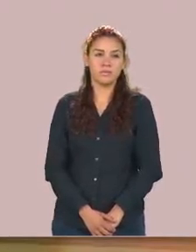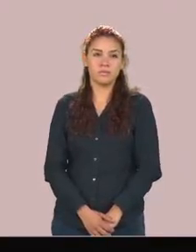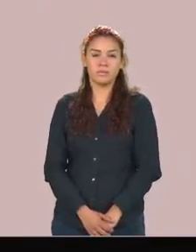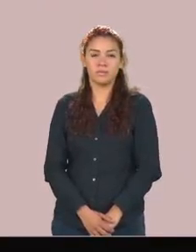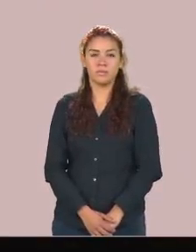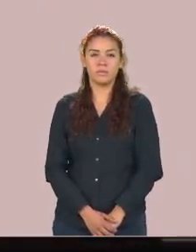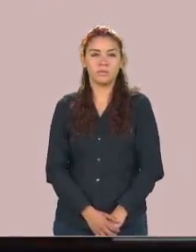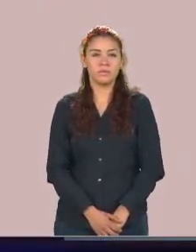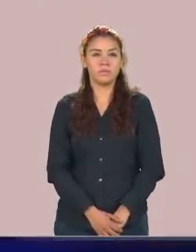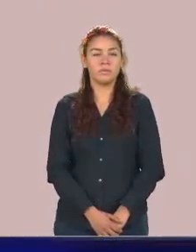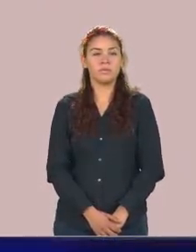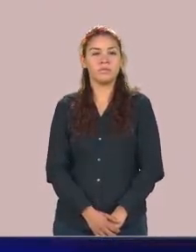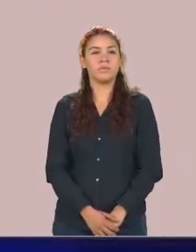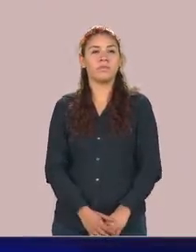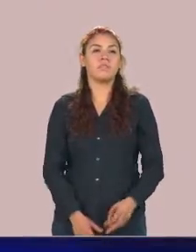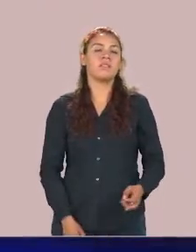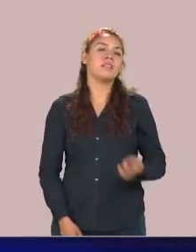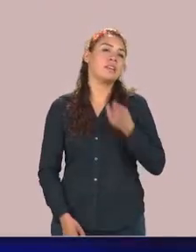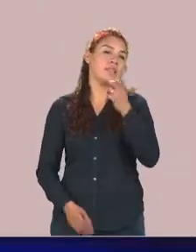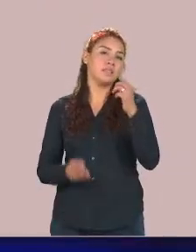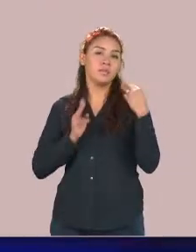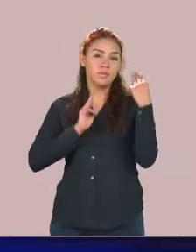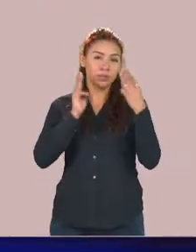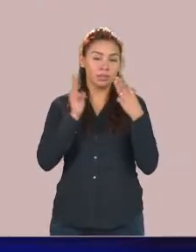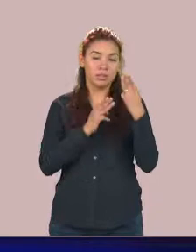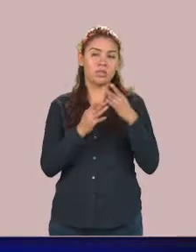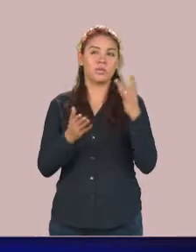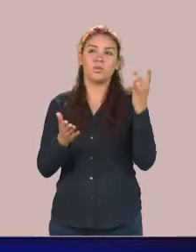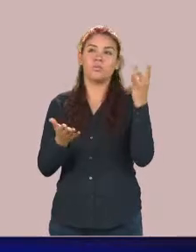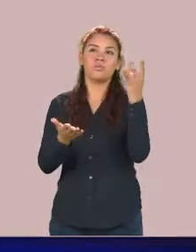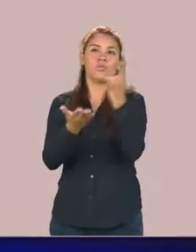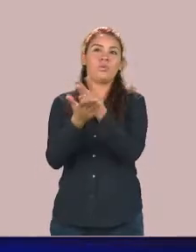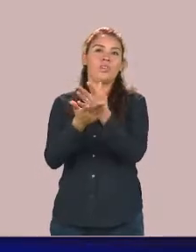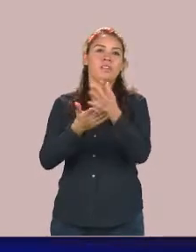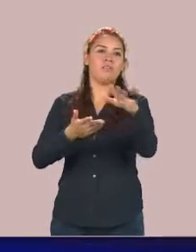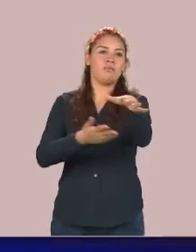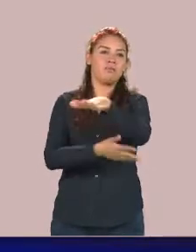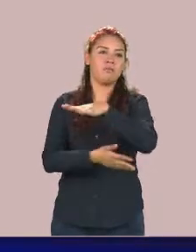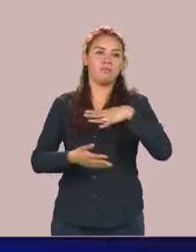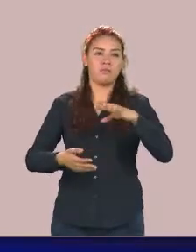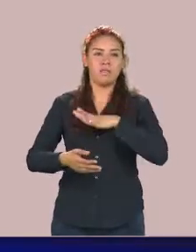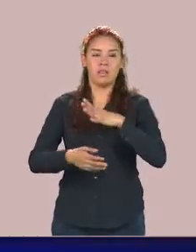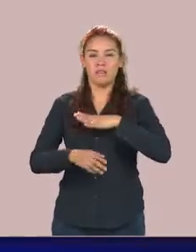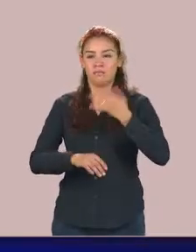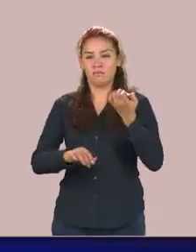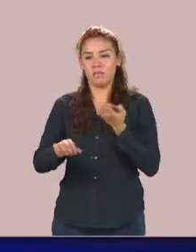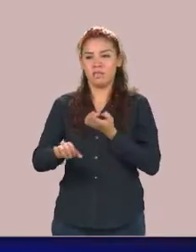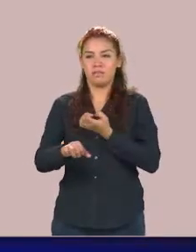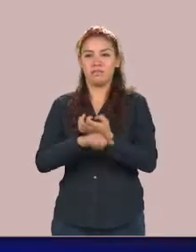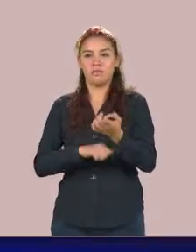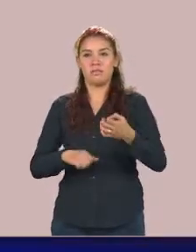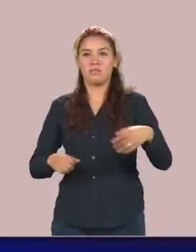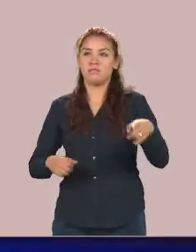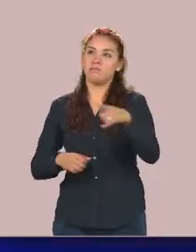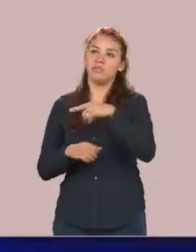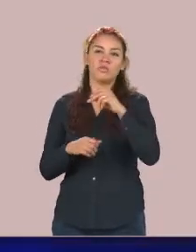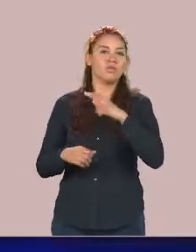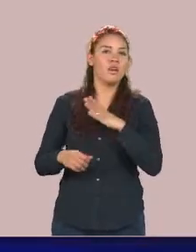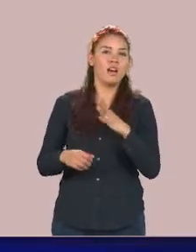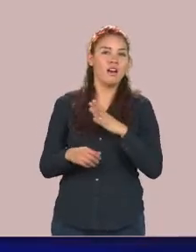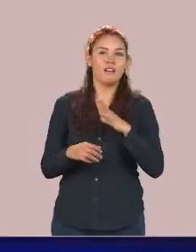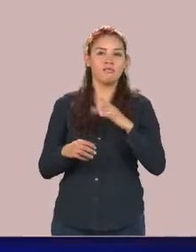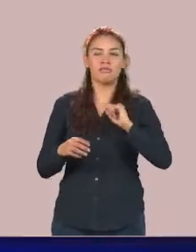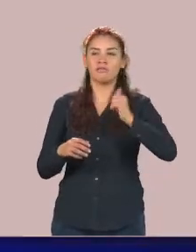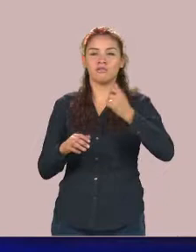el museo tamu es único en su especie en el estado y con la misión de fomentar el